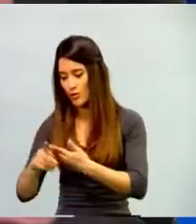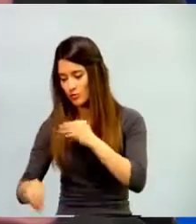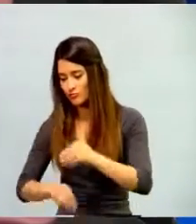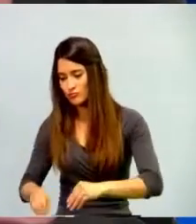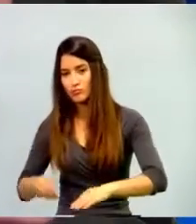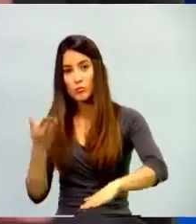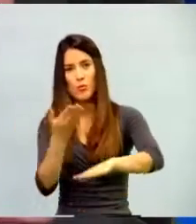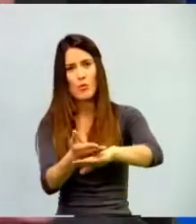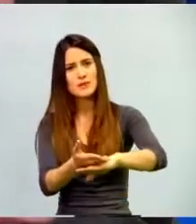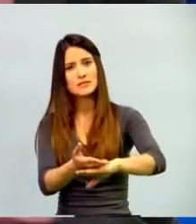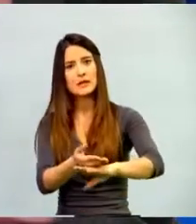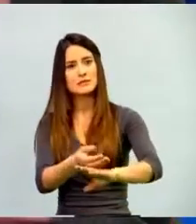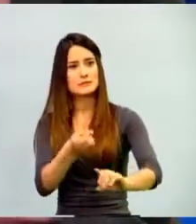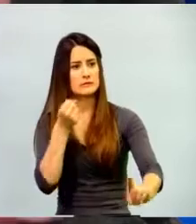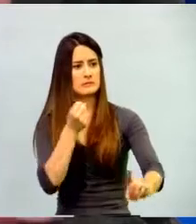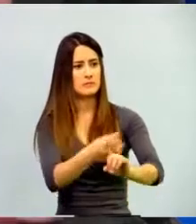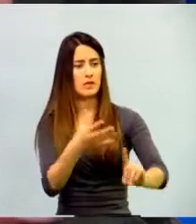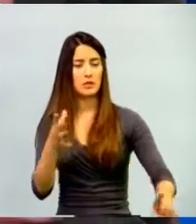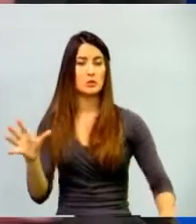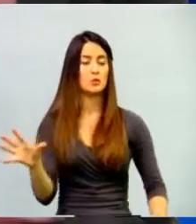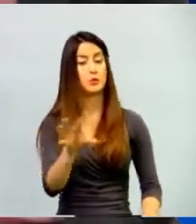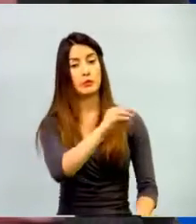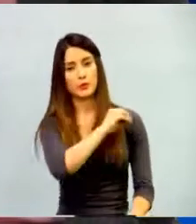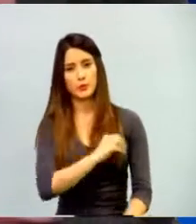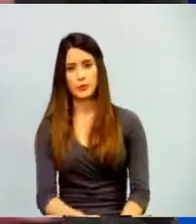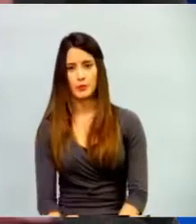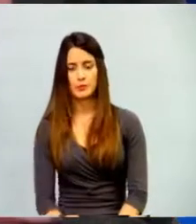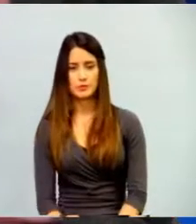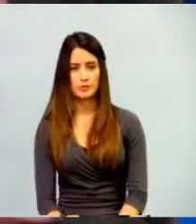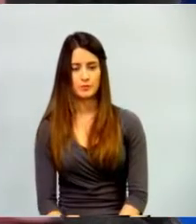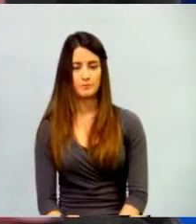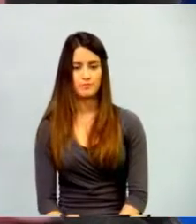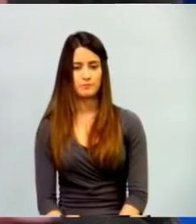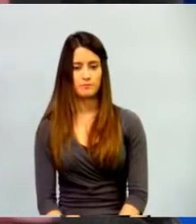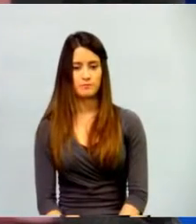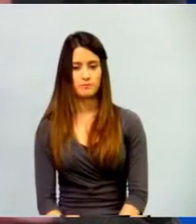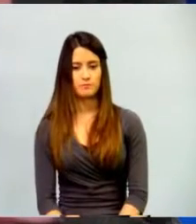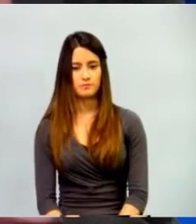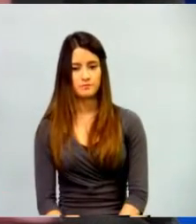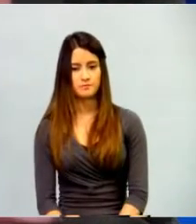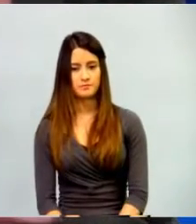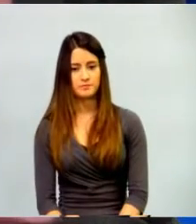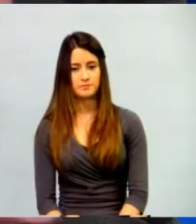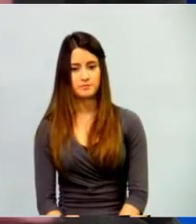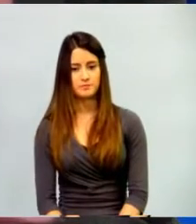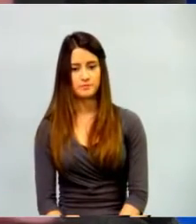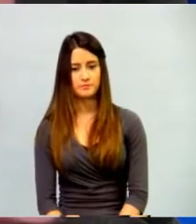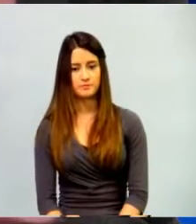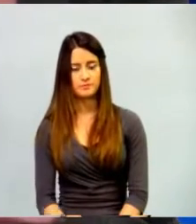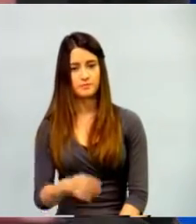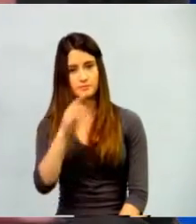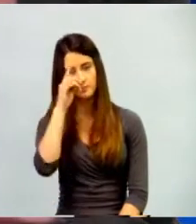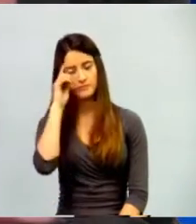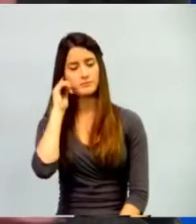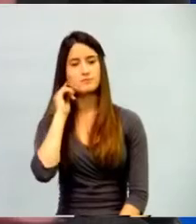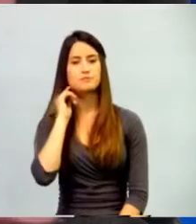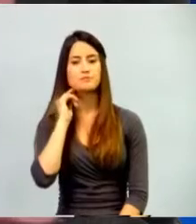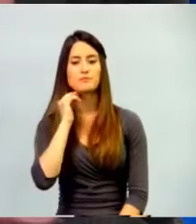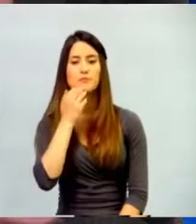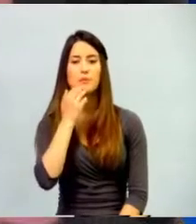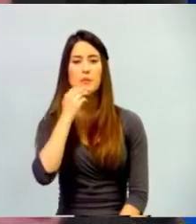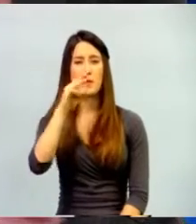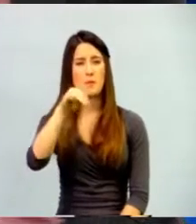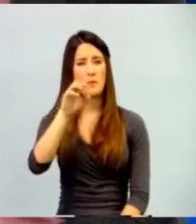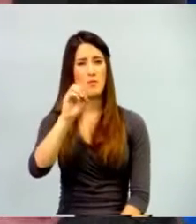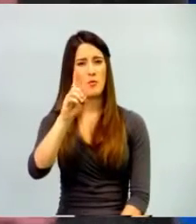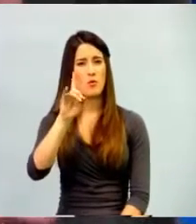docentes, así como lo hicimos con Moodle. Es el mismo ejemplo, digamos, la analogía la había yo con Moodle. ¿Por qué funciona Moodle?